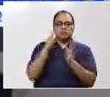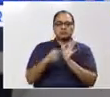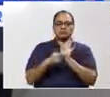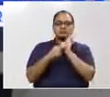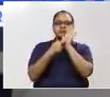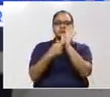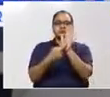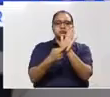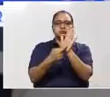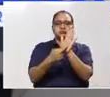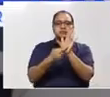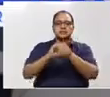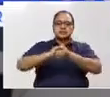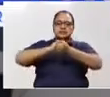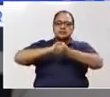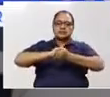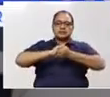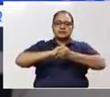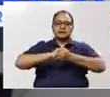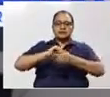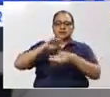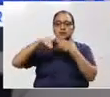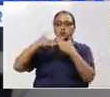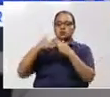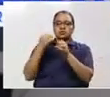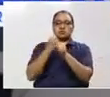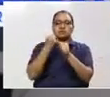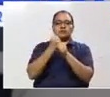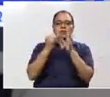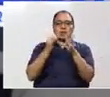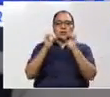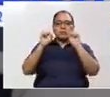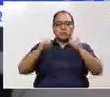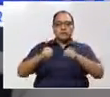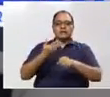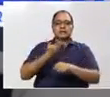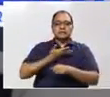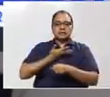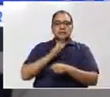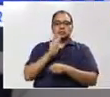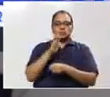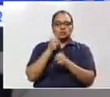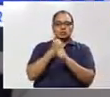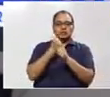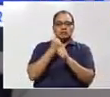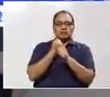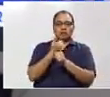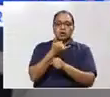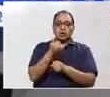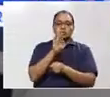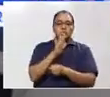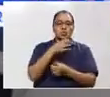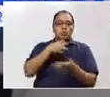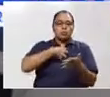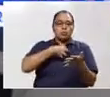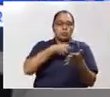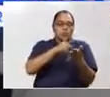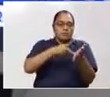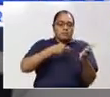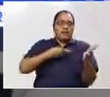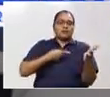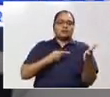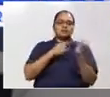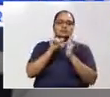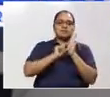ese sentido de solidaridad en función de que los trabajadores puedan mantener el salario, el trabajo para poder consumir y así